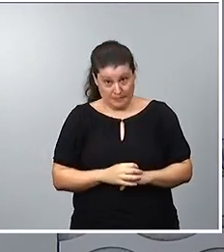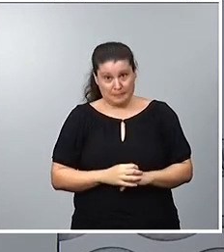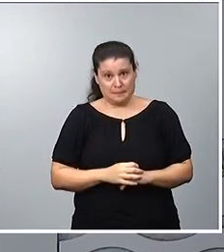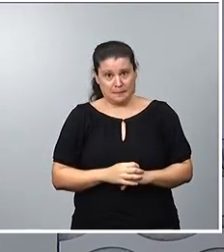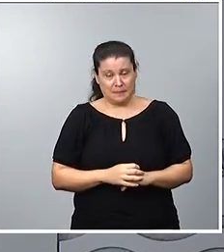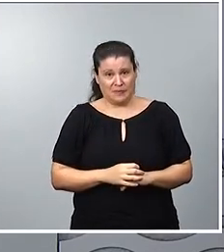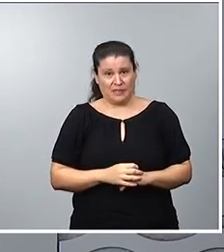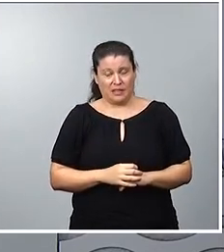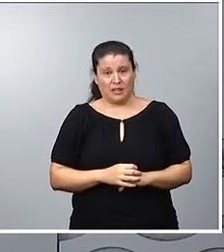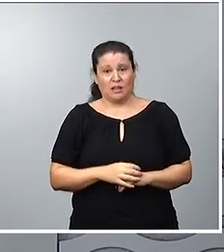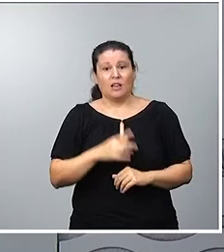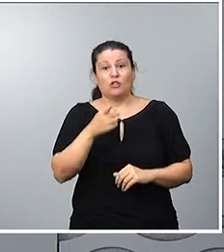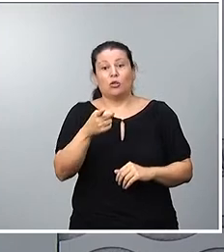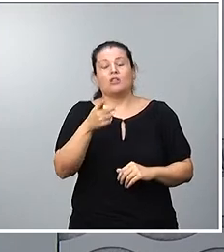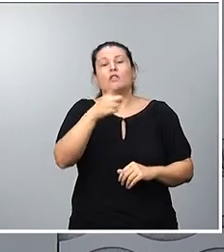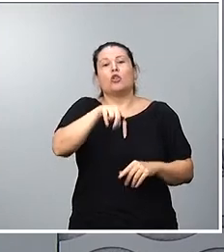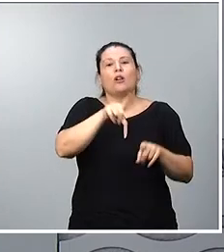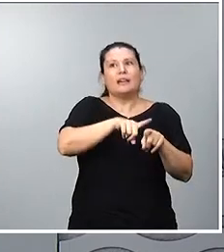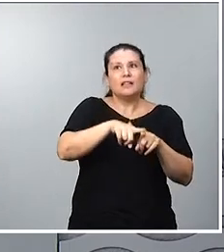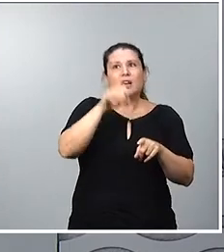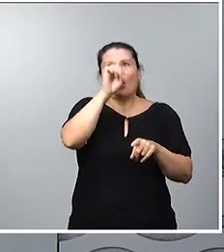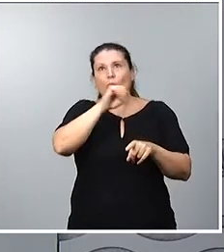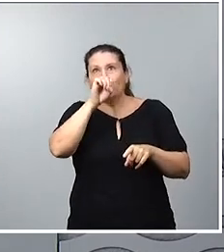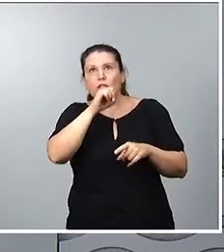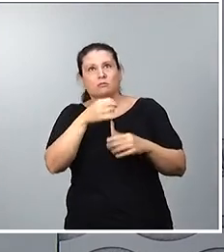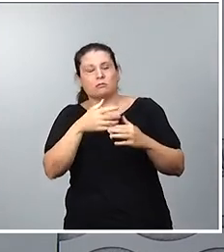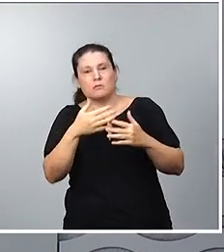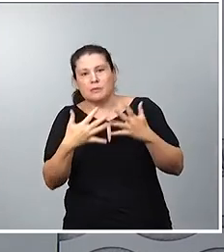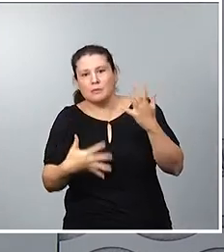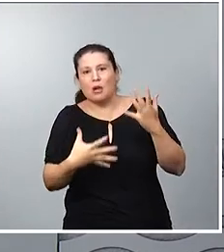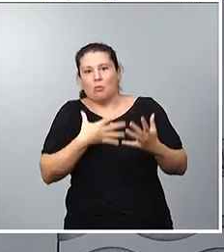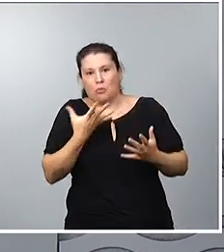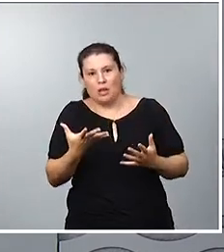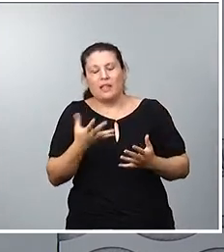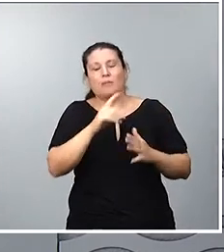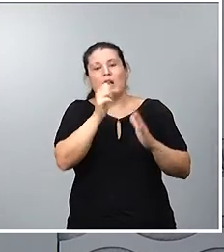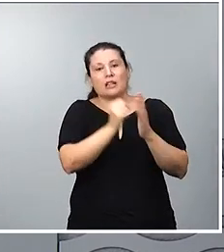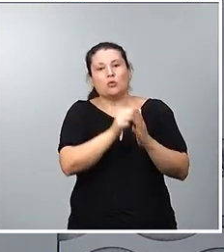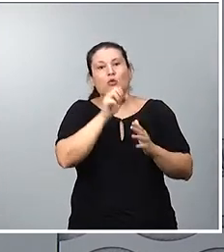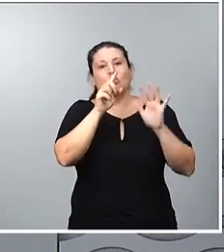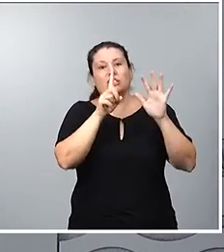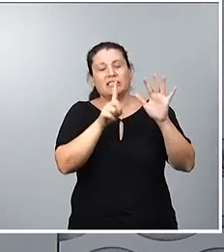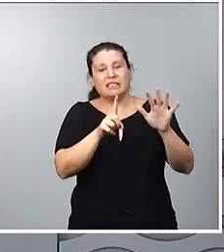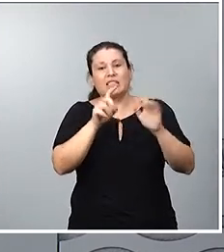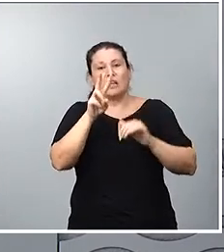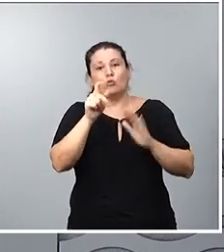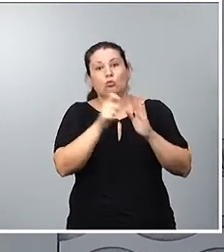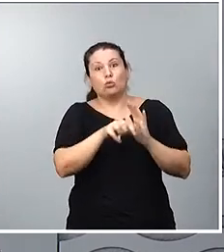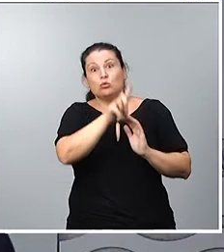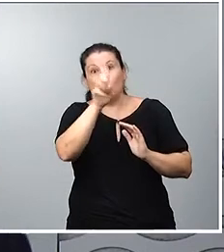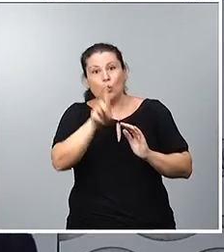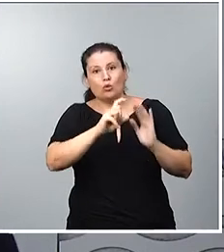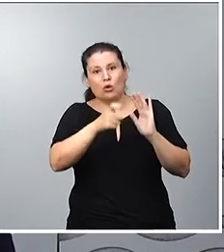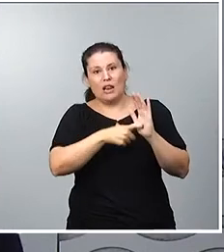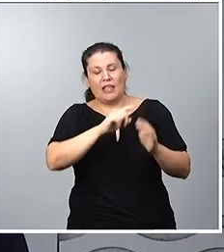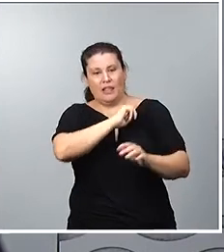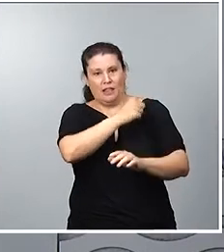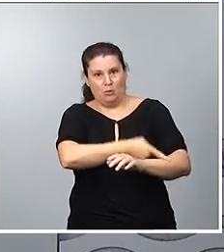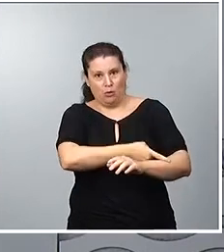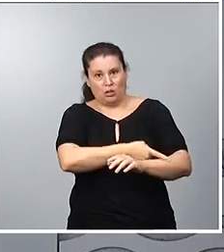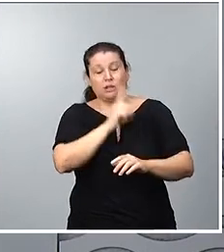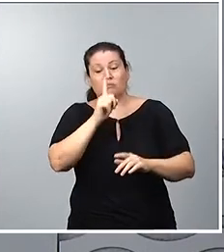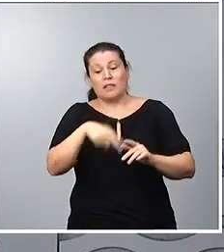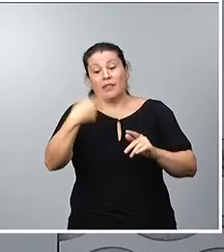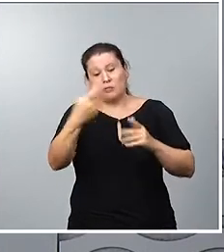Todo es opinable. Artículo 62.1 de la ley del deporte. Luego